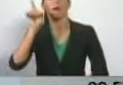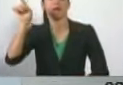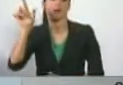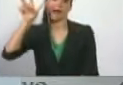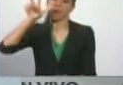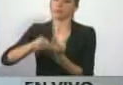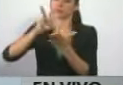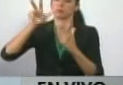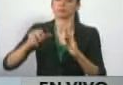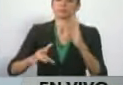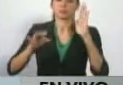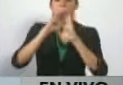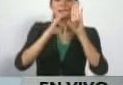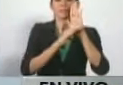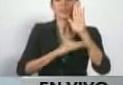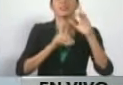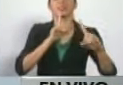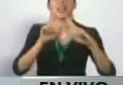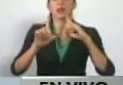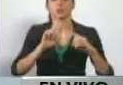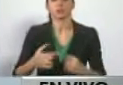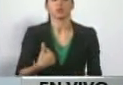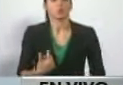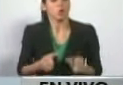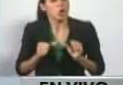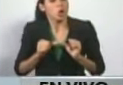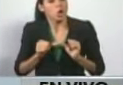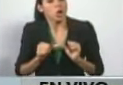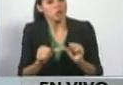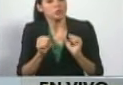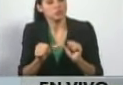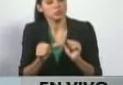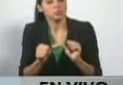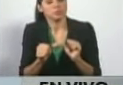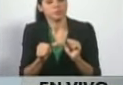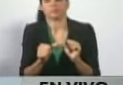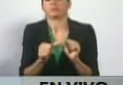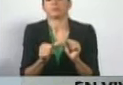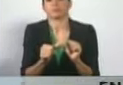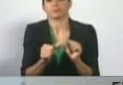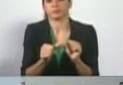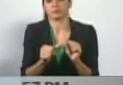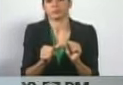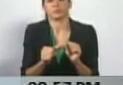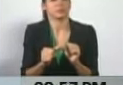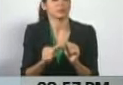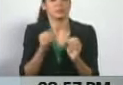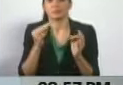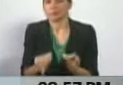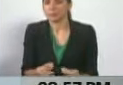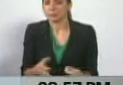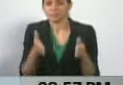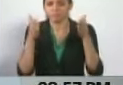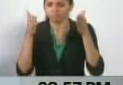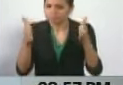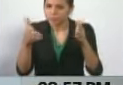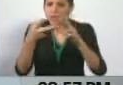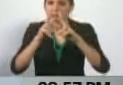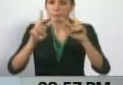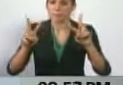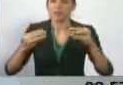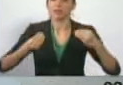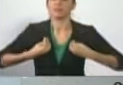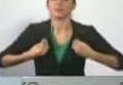insistimos y yo seguiré insistiendo en función de la paz, de la convivencia,